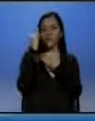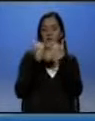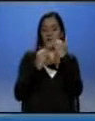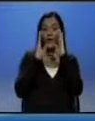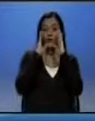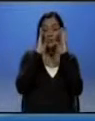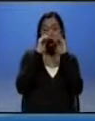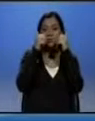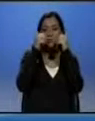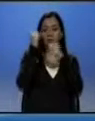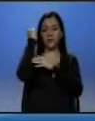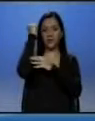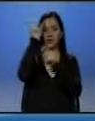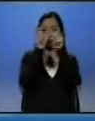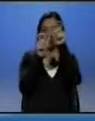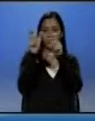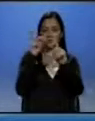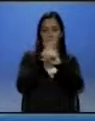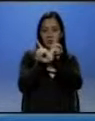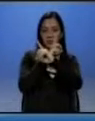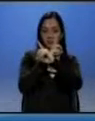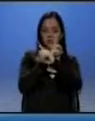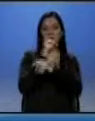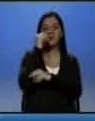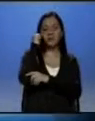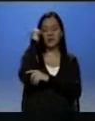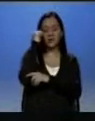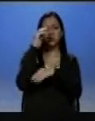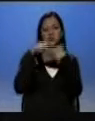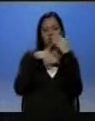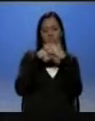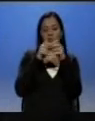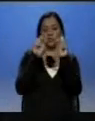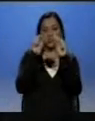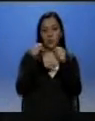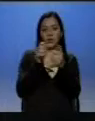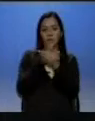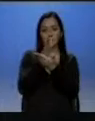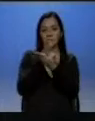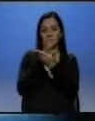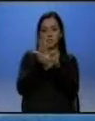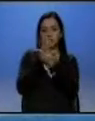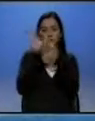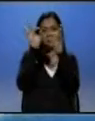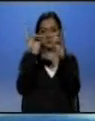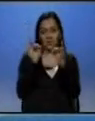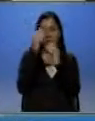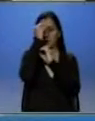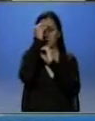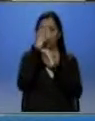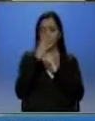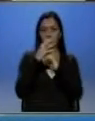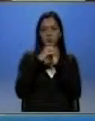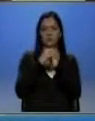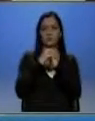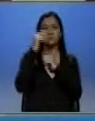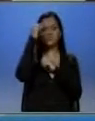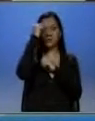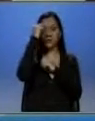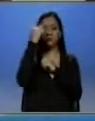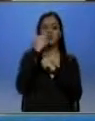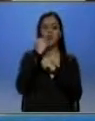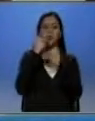a los derechos de las personas con discapacidad, derechos que les permiten el acceso justamente a la información. Pensando en el